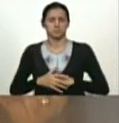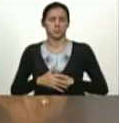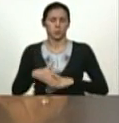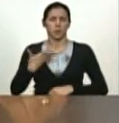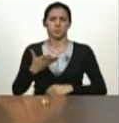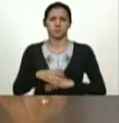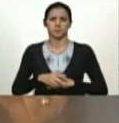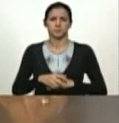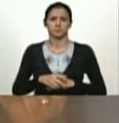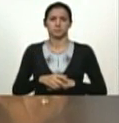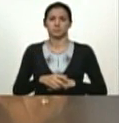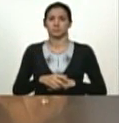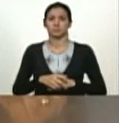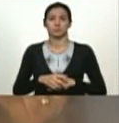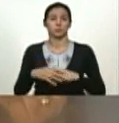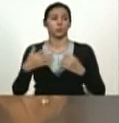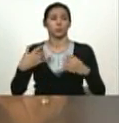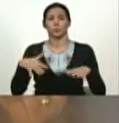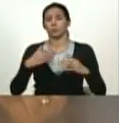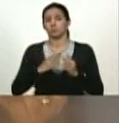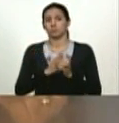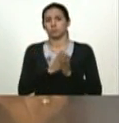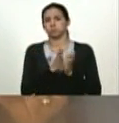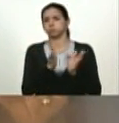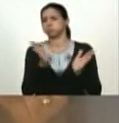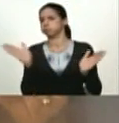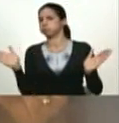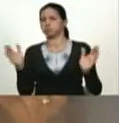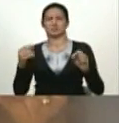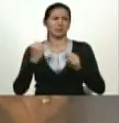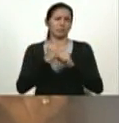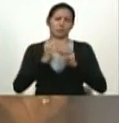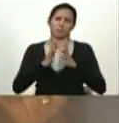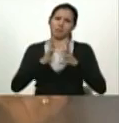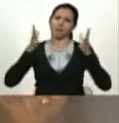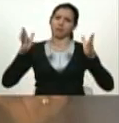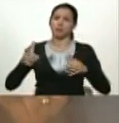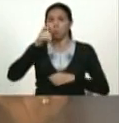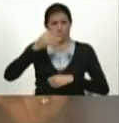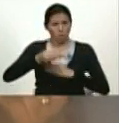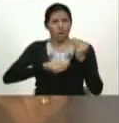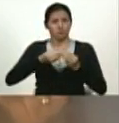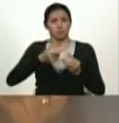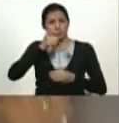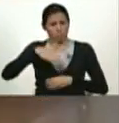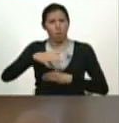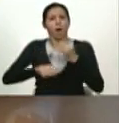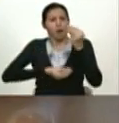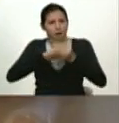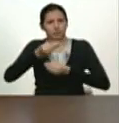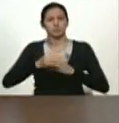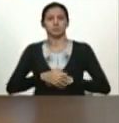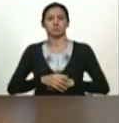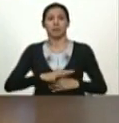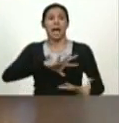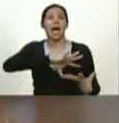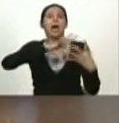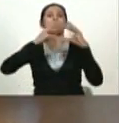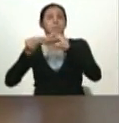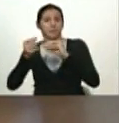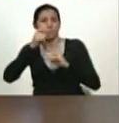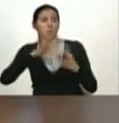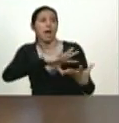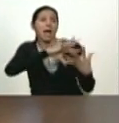es un mundo gigantesco porque inclusive ya nuestro pueblo lo está haciendo nuestro pueblo como se ha adaptado el pueblo a la guerra